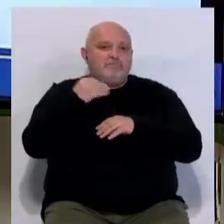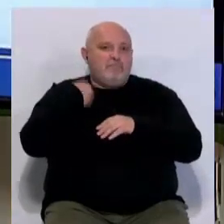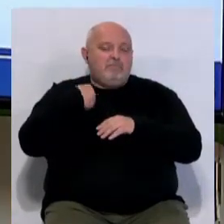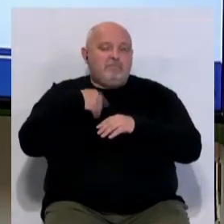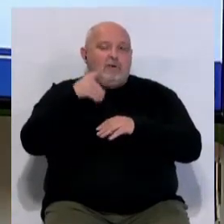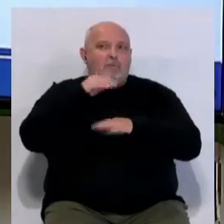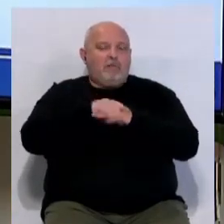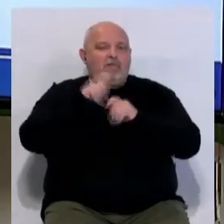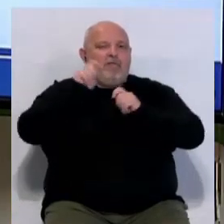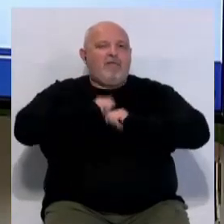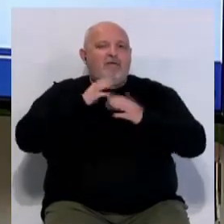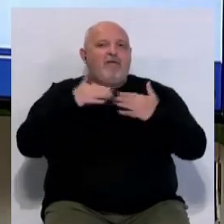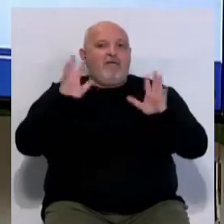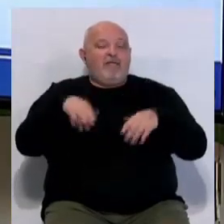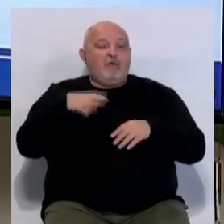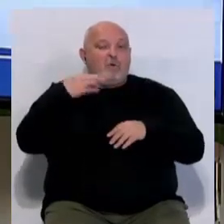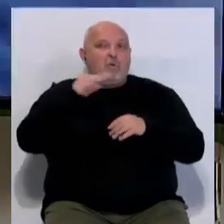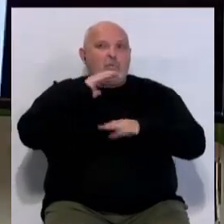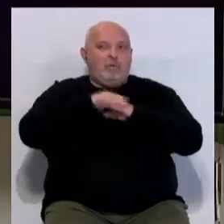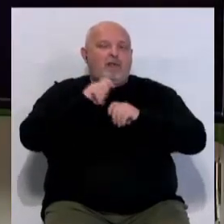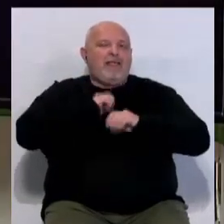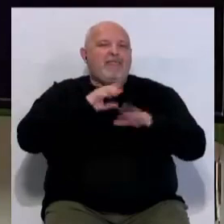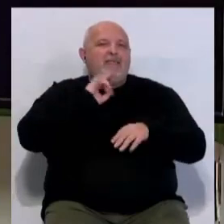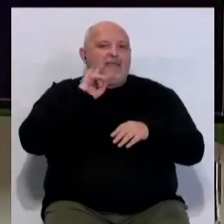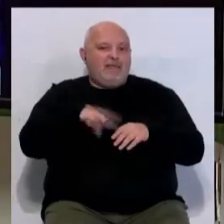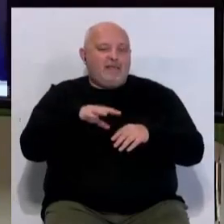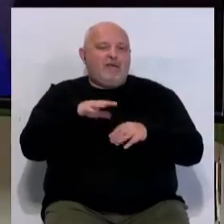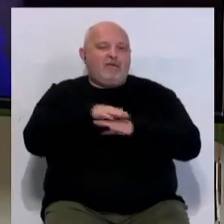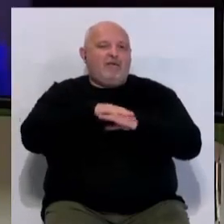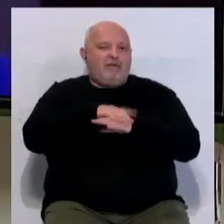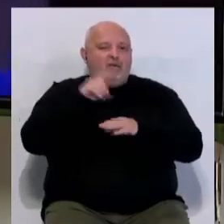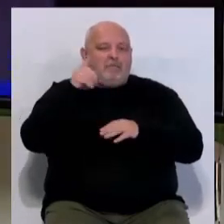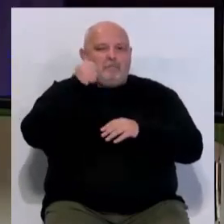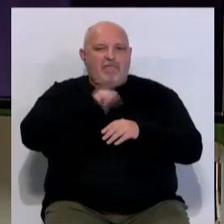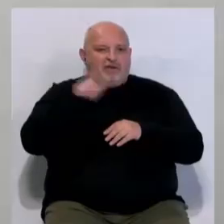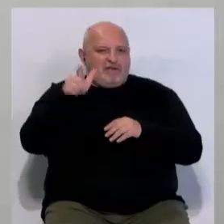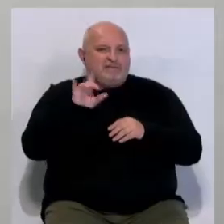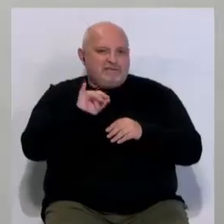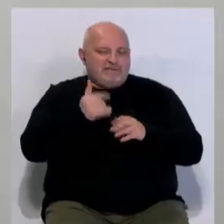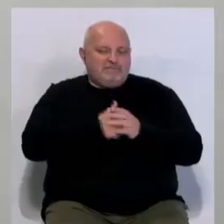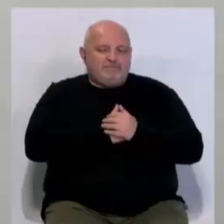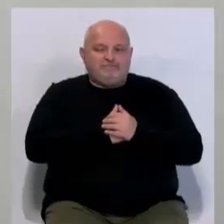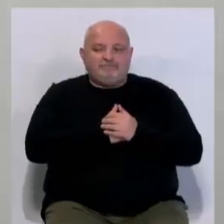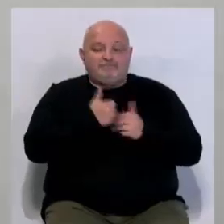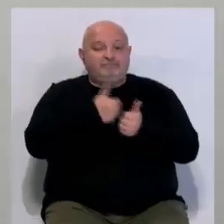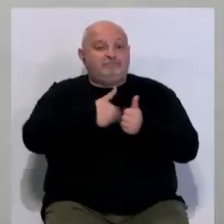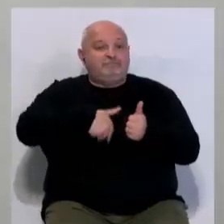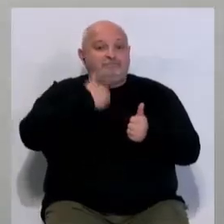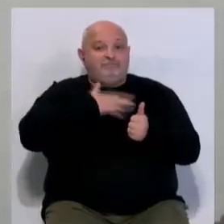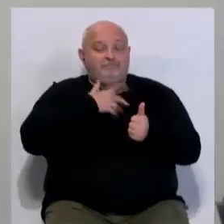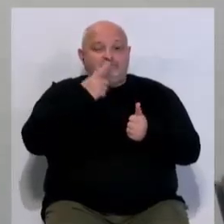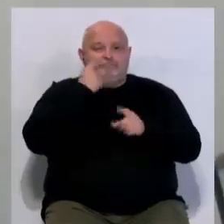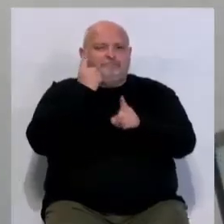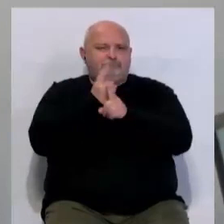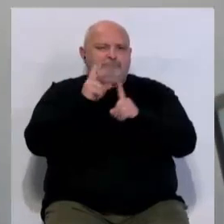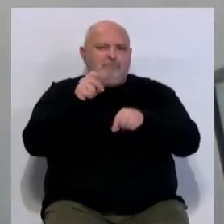que sí cumple con la bahía de Cádiz y que sí cumple con Cádiz, como es el gobierno de Pedro Sánchez. El secretario general socialista ha